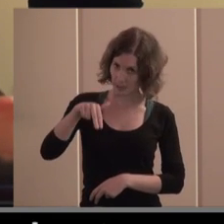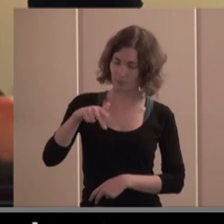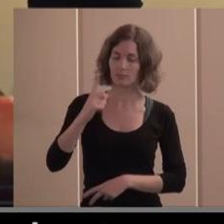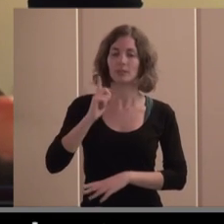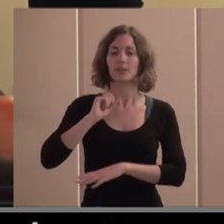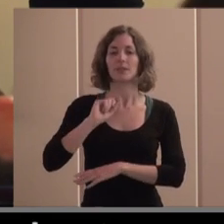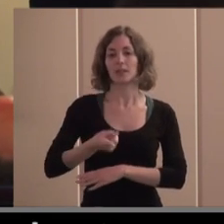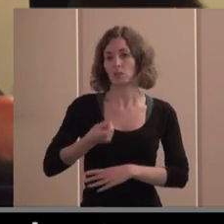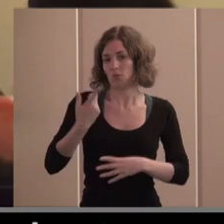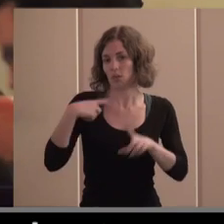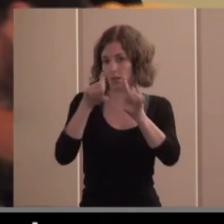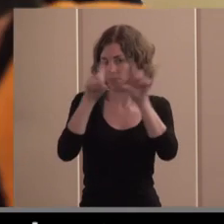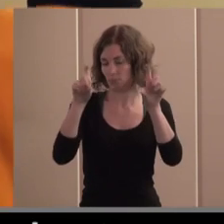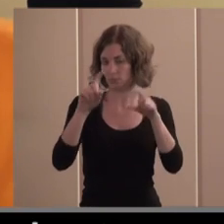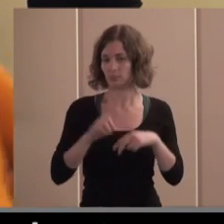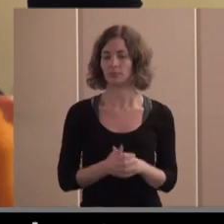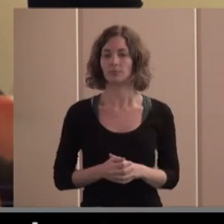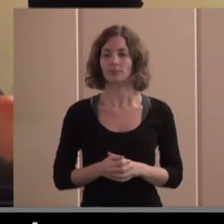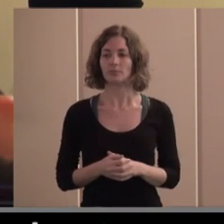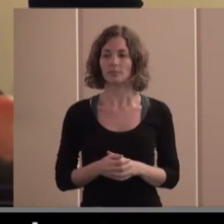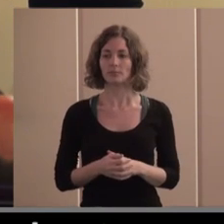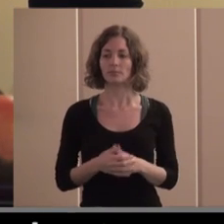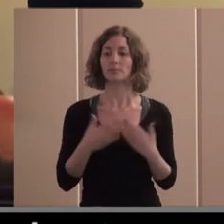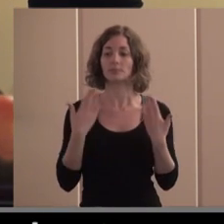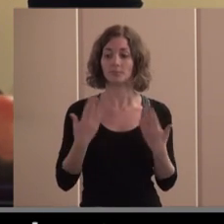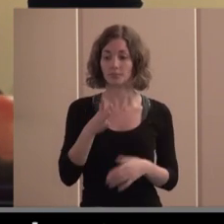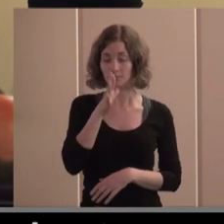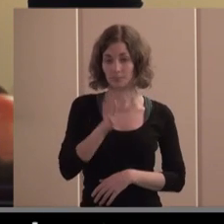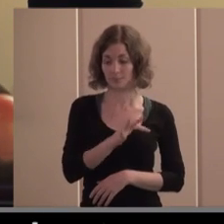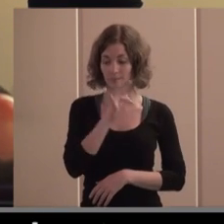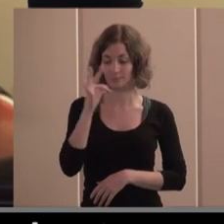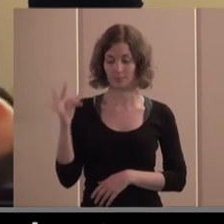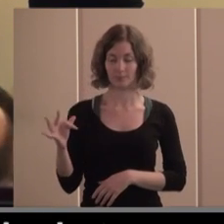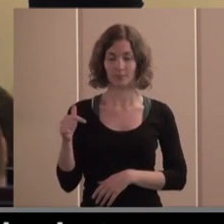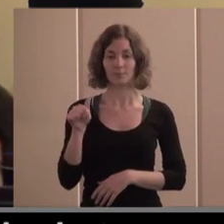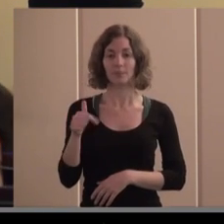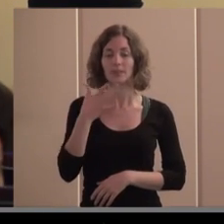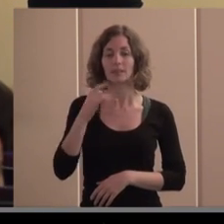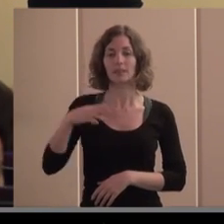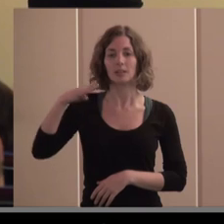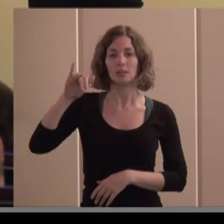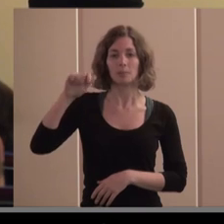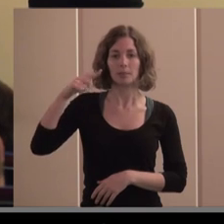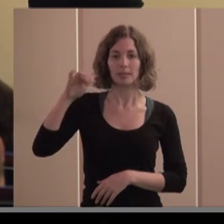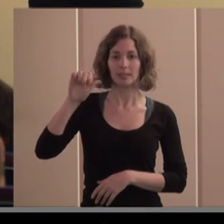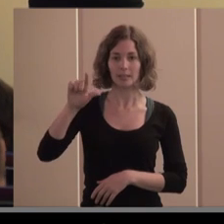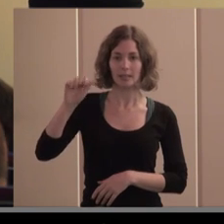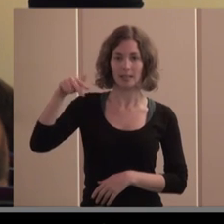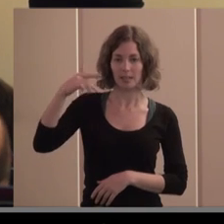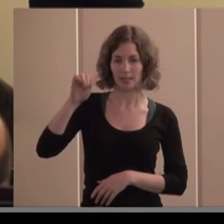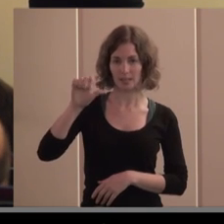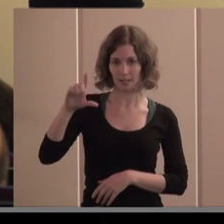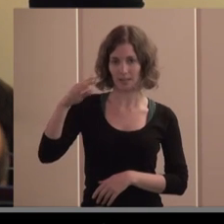la estructura y en ese camino nuestro siguiente ponente va a ser Miguel Ángel Cabra de Luna Miguel